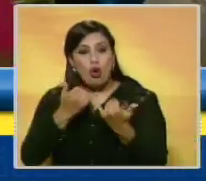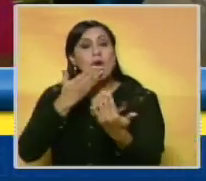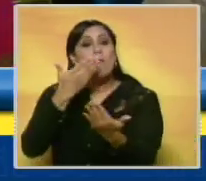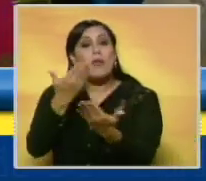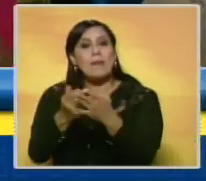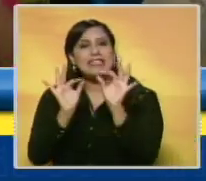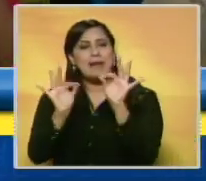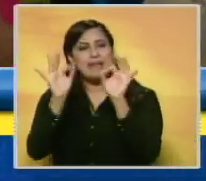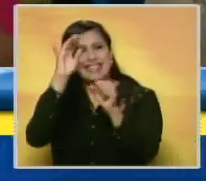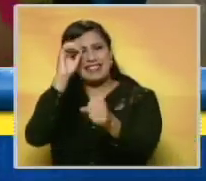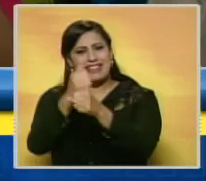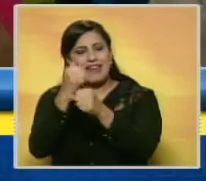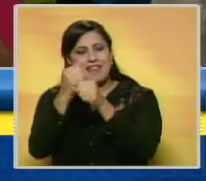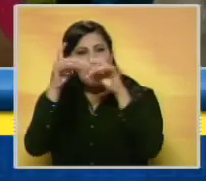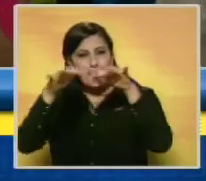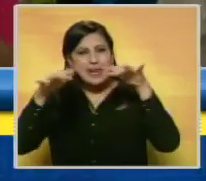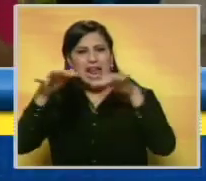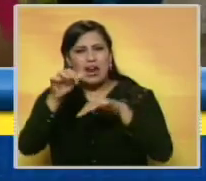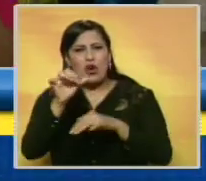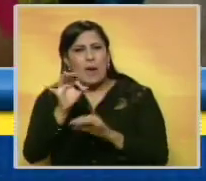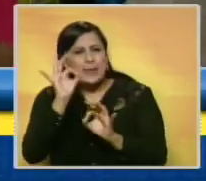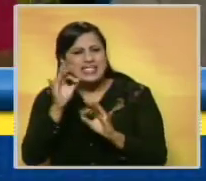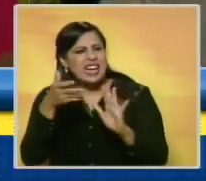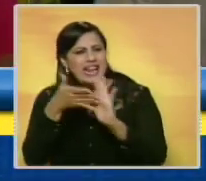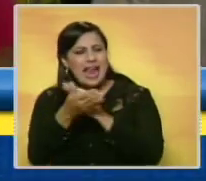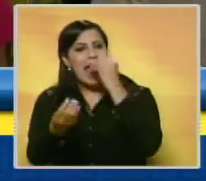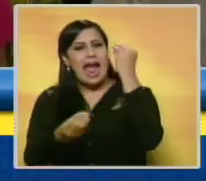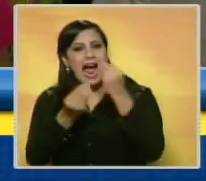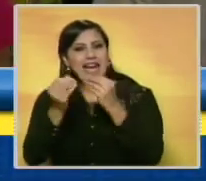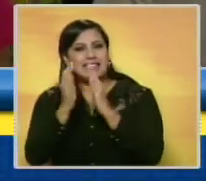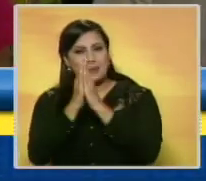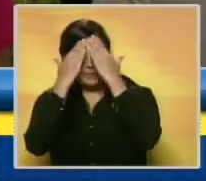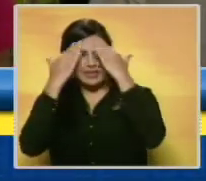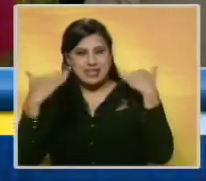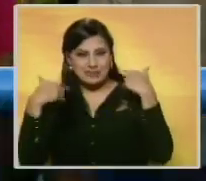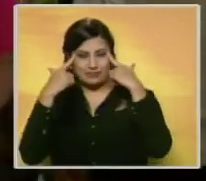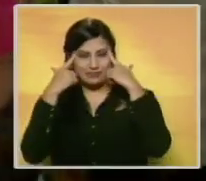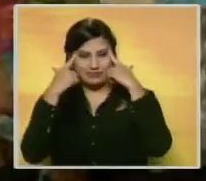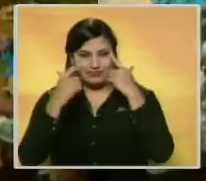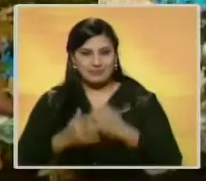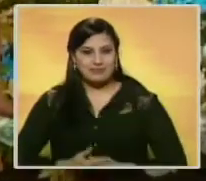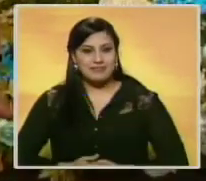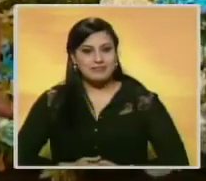un trabajo muy especial, un milagro muy particular realizada por la Virgen de Chiquinquirá.